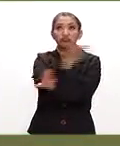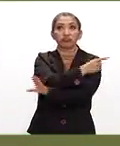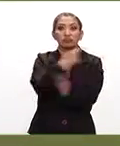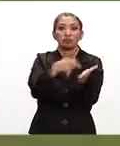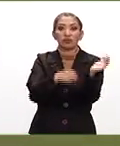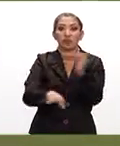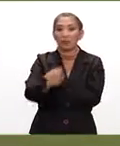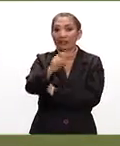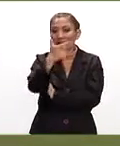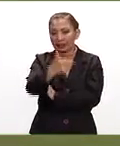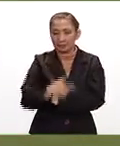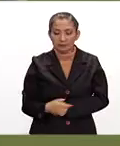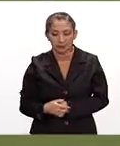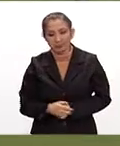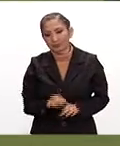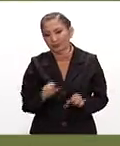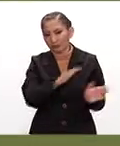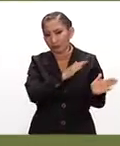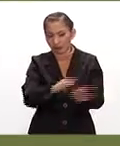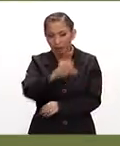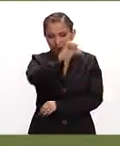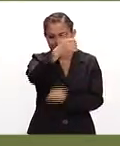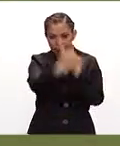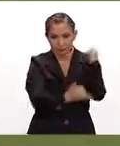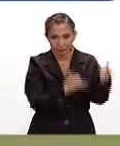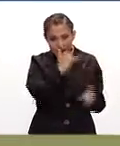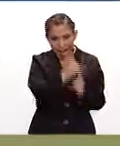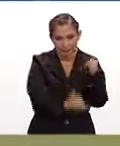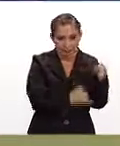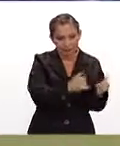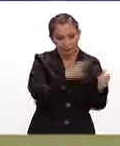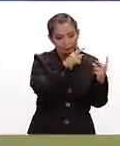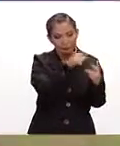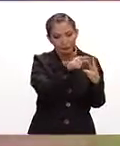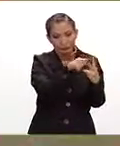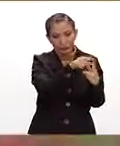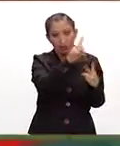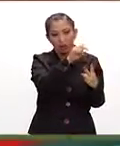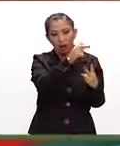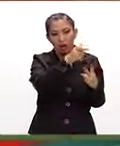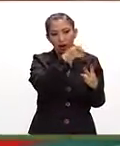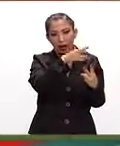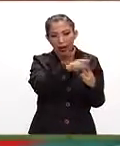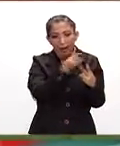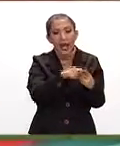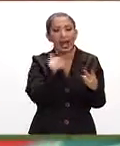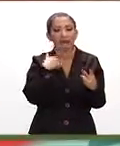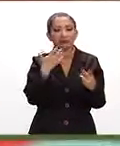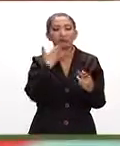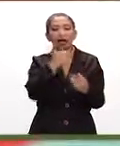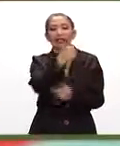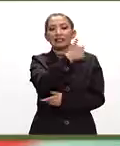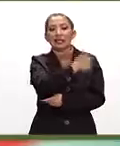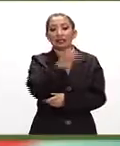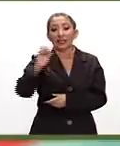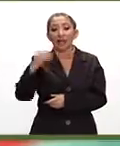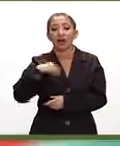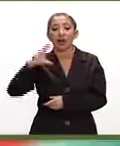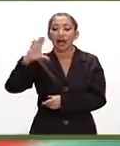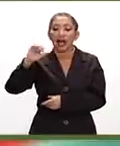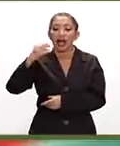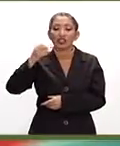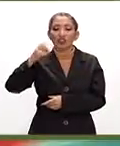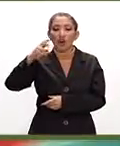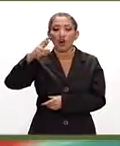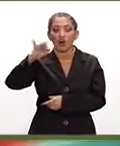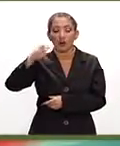1997. Por su parte, el otro partido en donde estaban los Dodgers, bueno, pues blanquearon 6 por 0 a los cachorros de Chicago